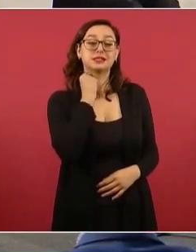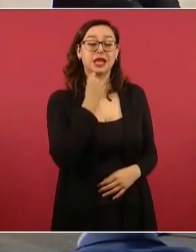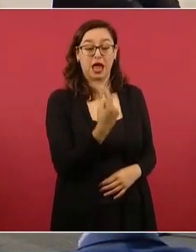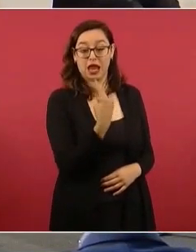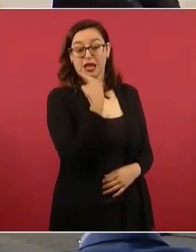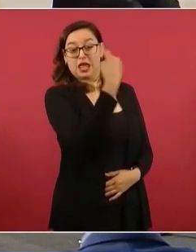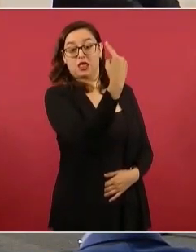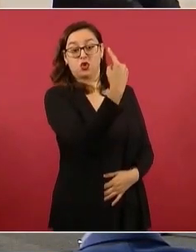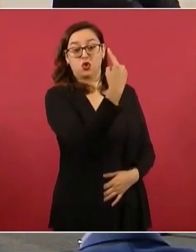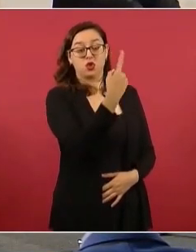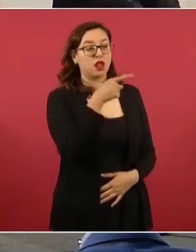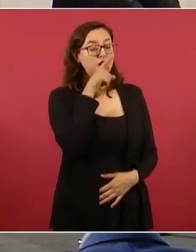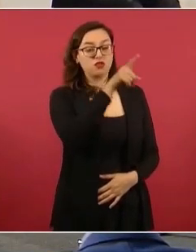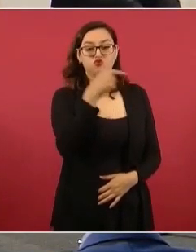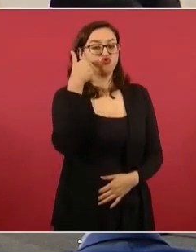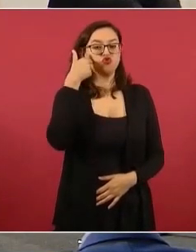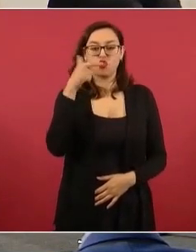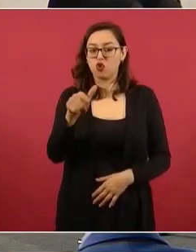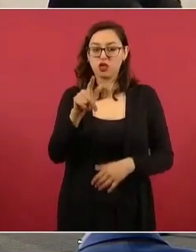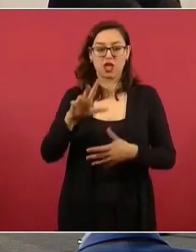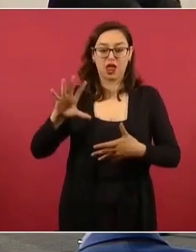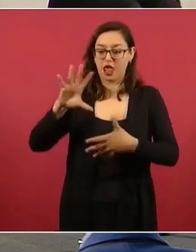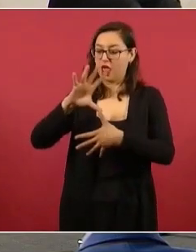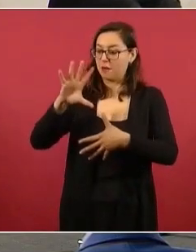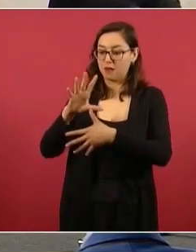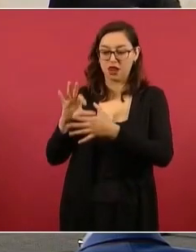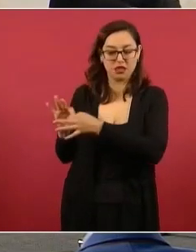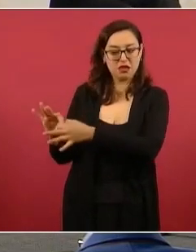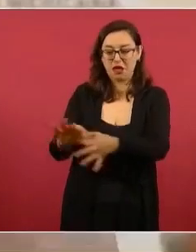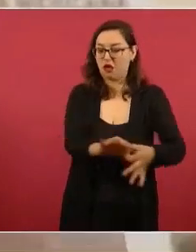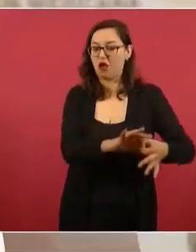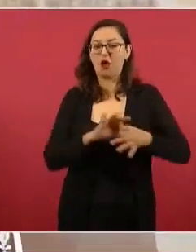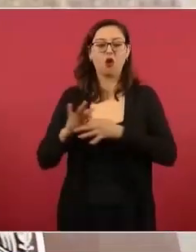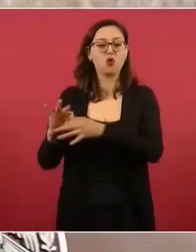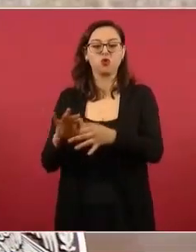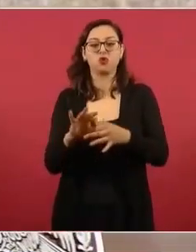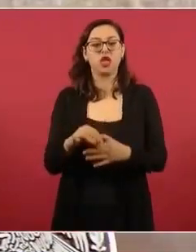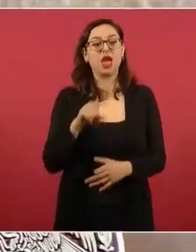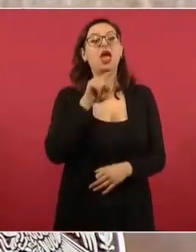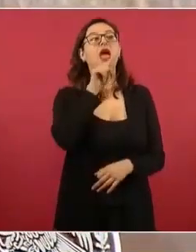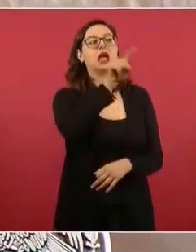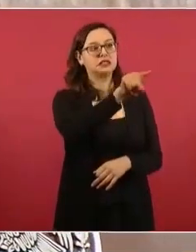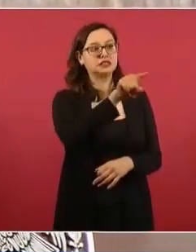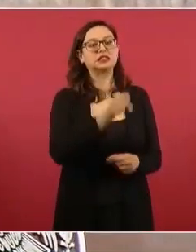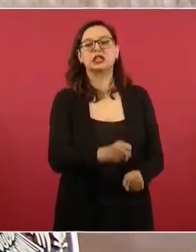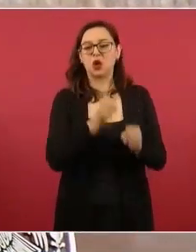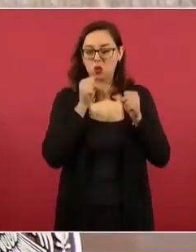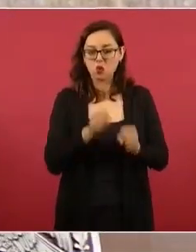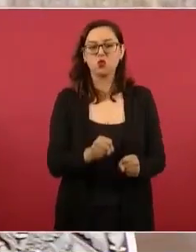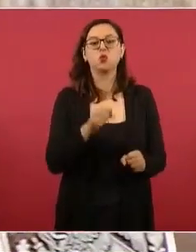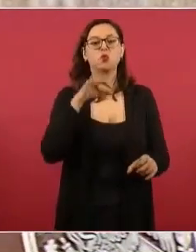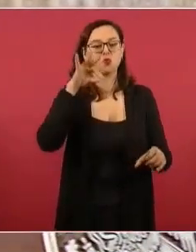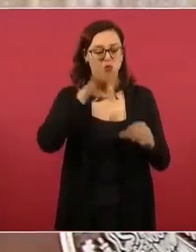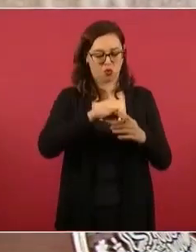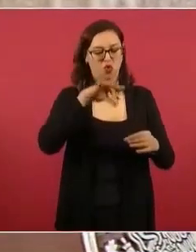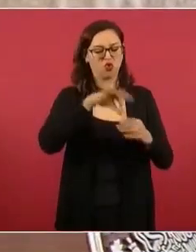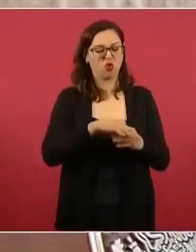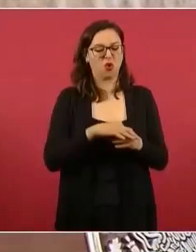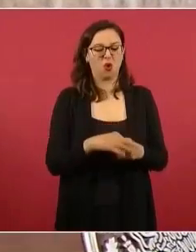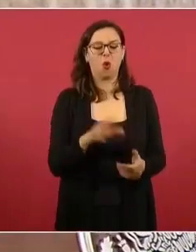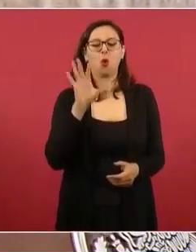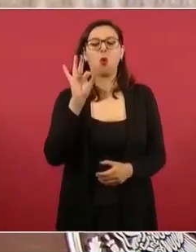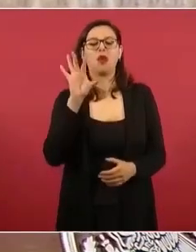a la hermandad de los pueblos de América, ese sí ha de haber votado por entregar